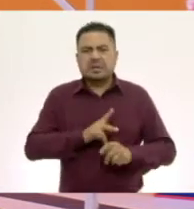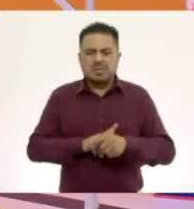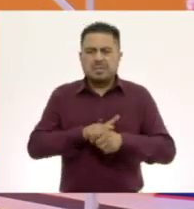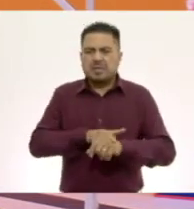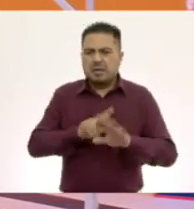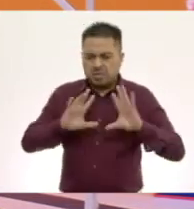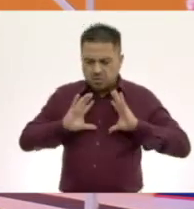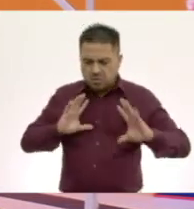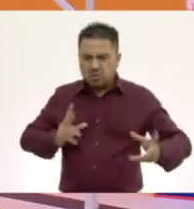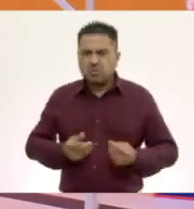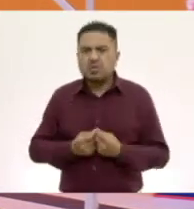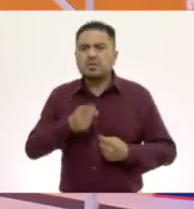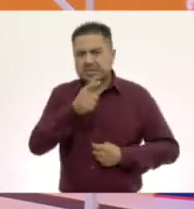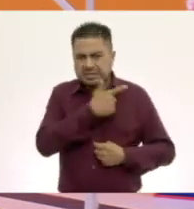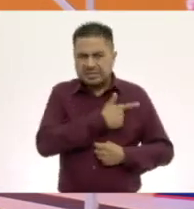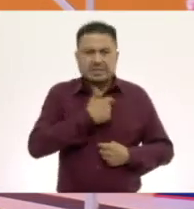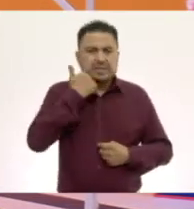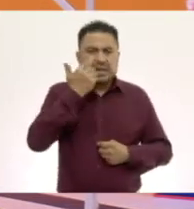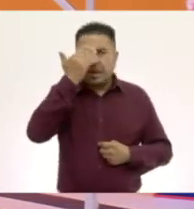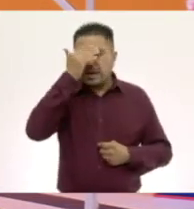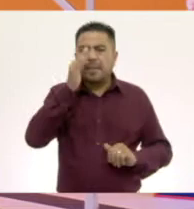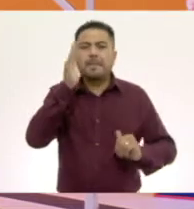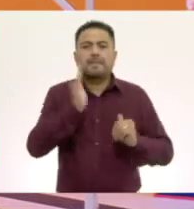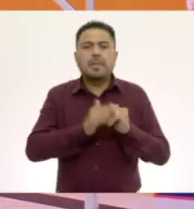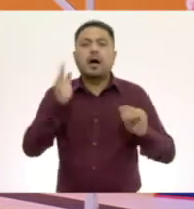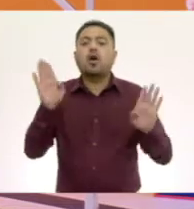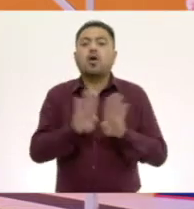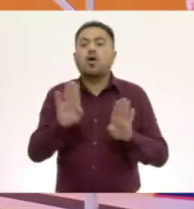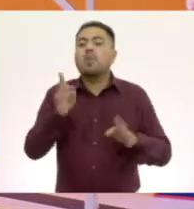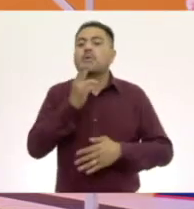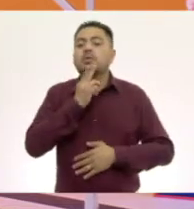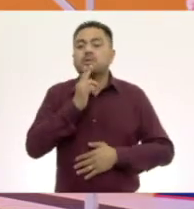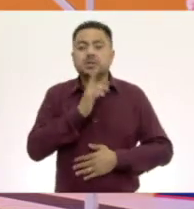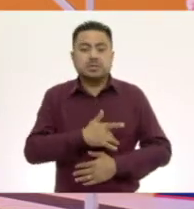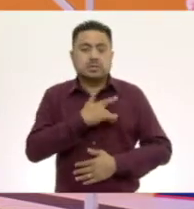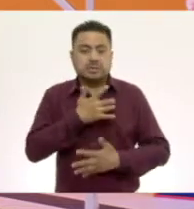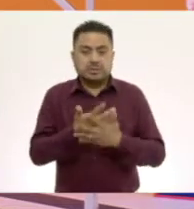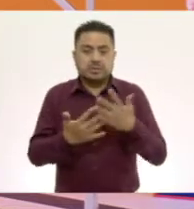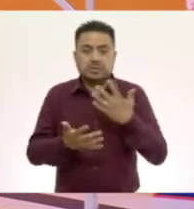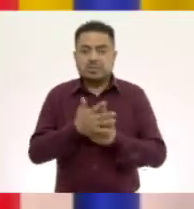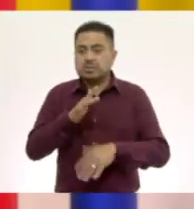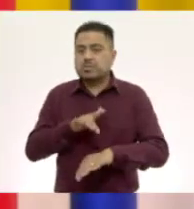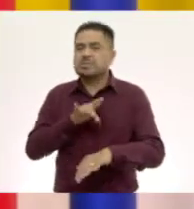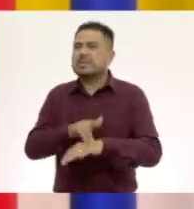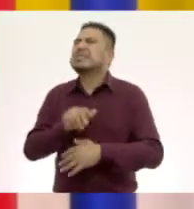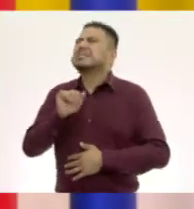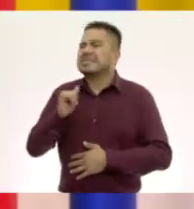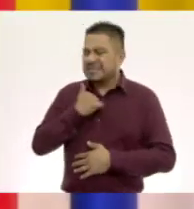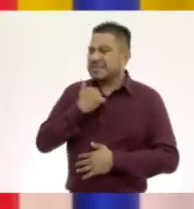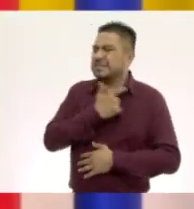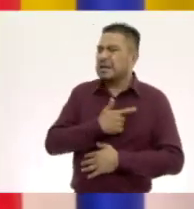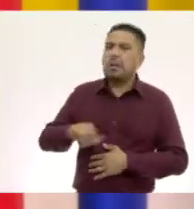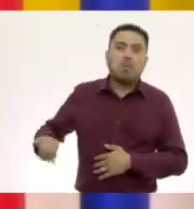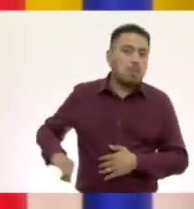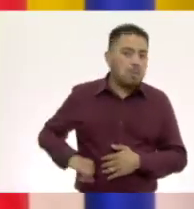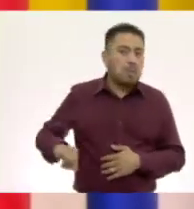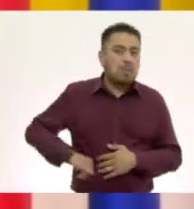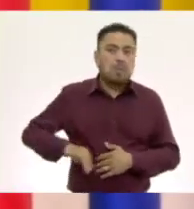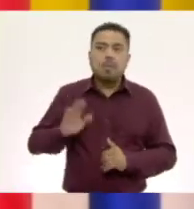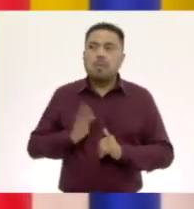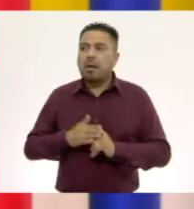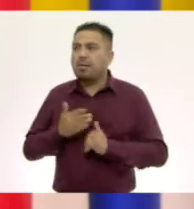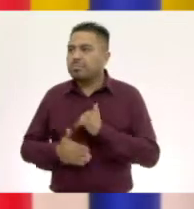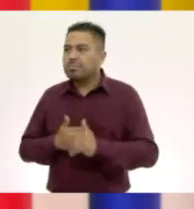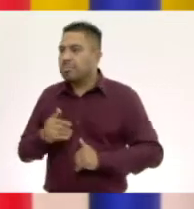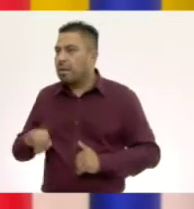¿Te gustaría saber un poquito más de cómo funciona el sentido del tacto? Sí, me gustaría mucho. Es muy interesante. Cada vez esto se